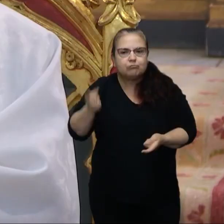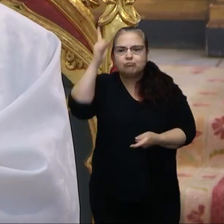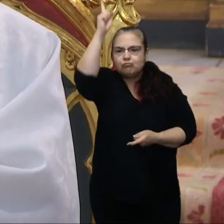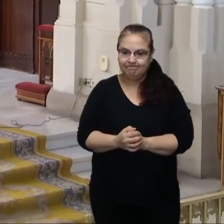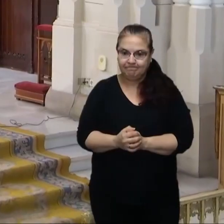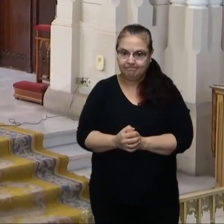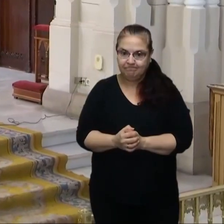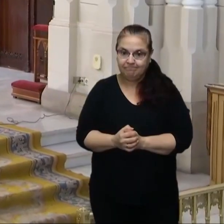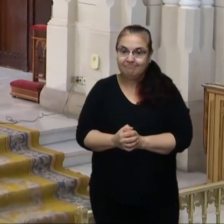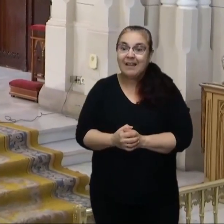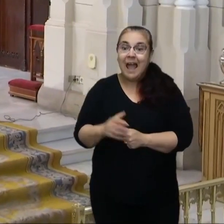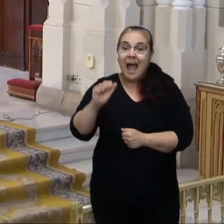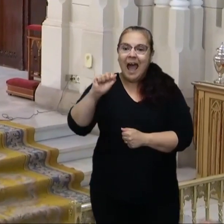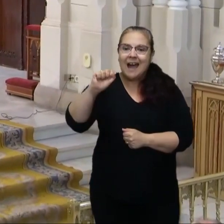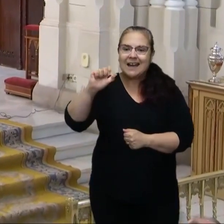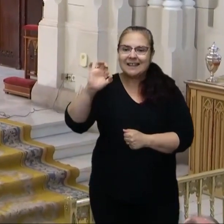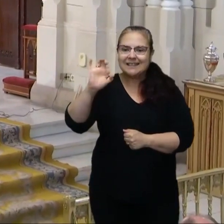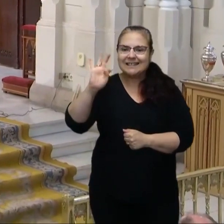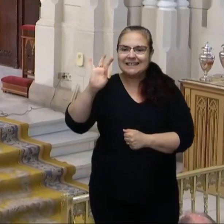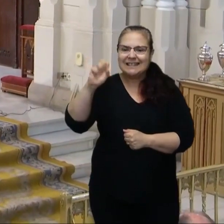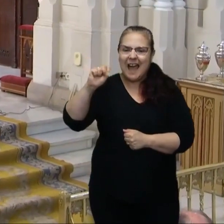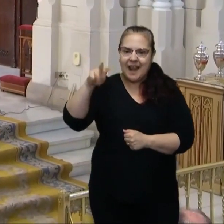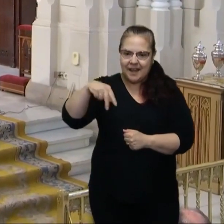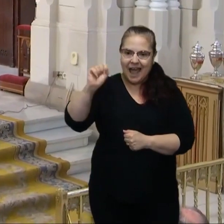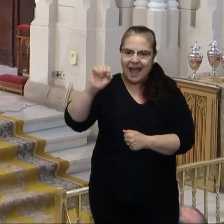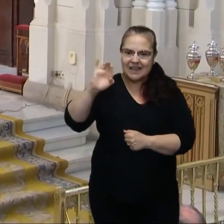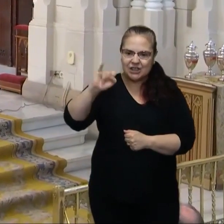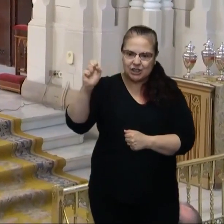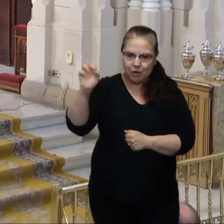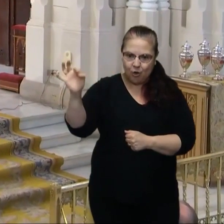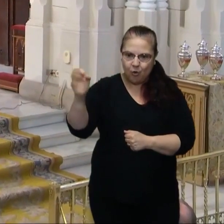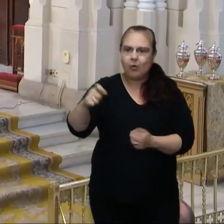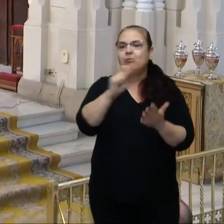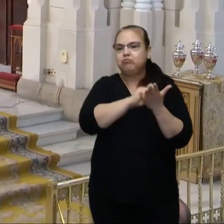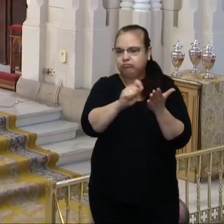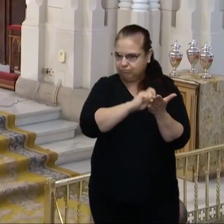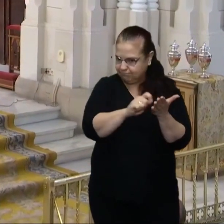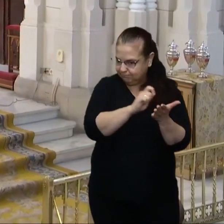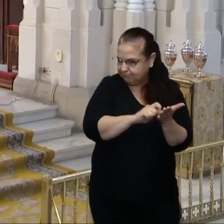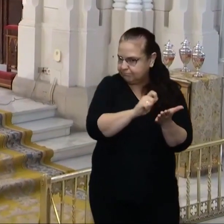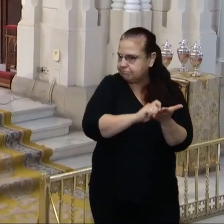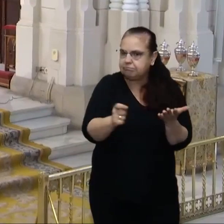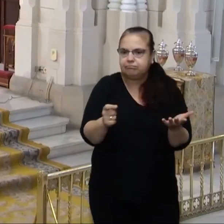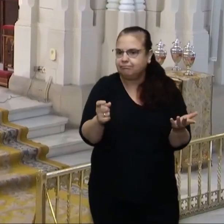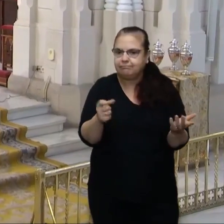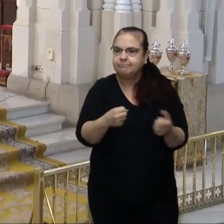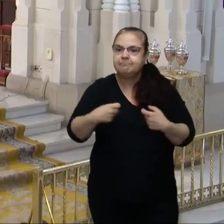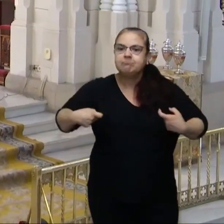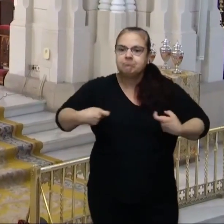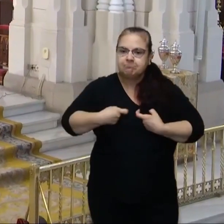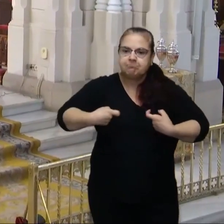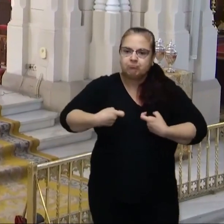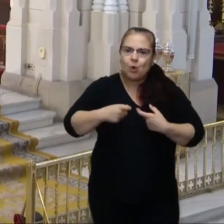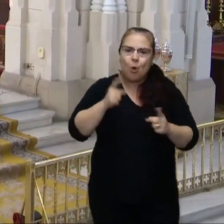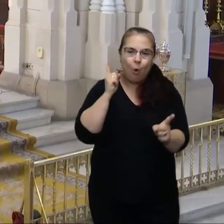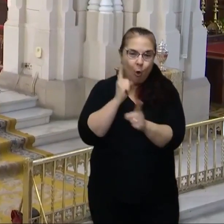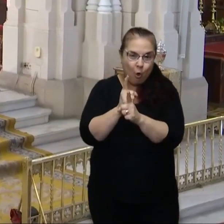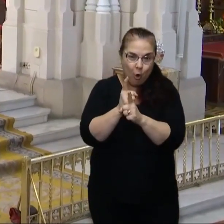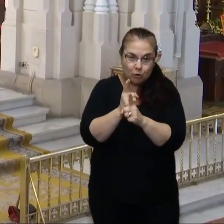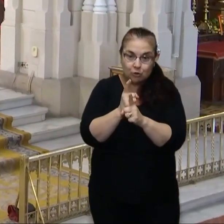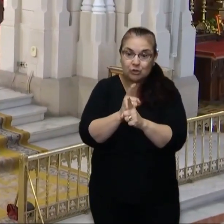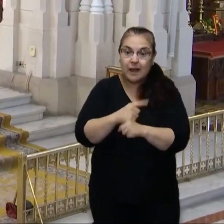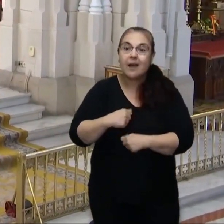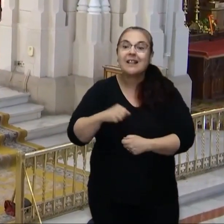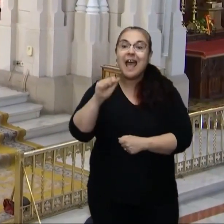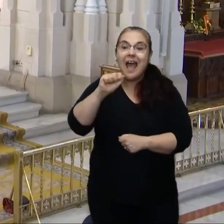Jesucristo. Atanasio estaba muy bien escribiendo y luchando contra la doctrina de Arrio,